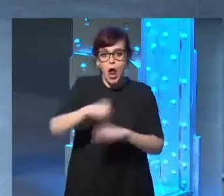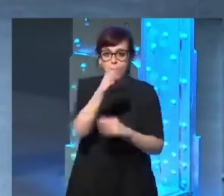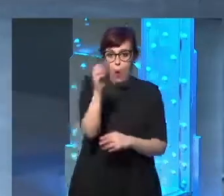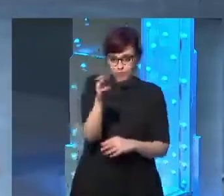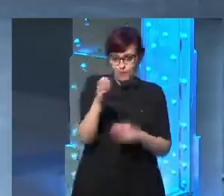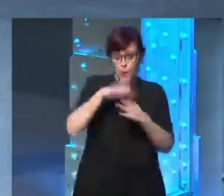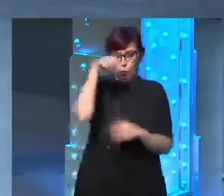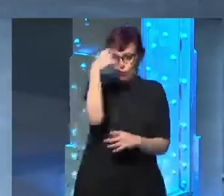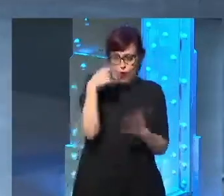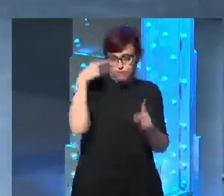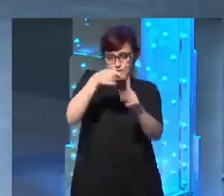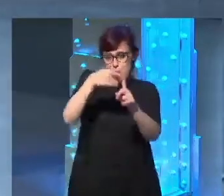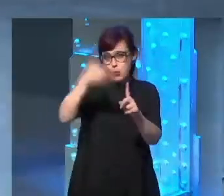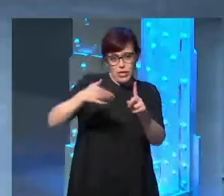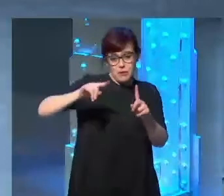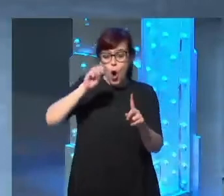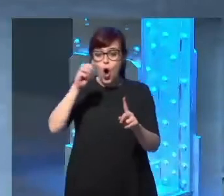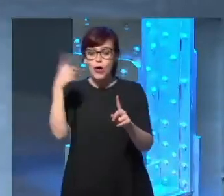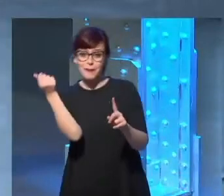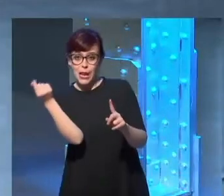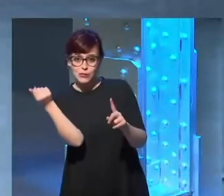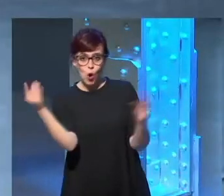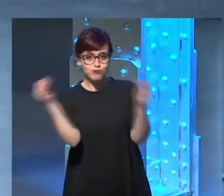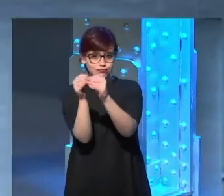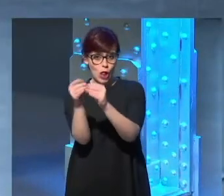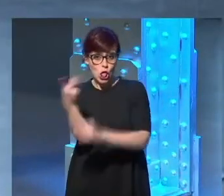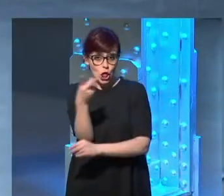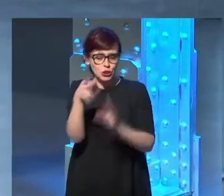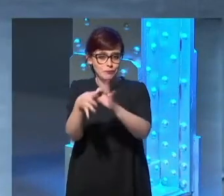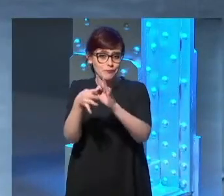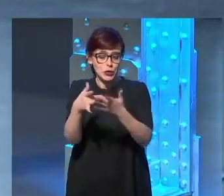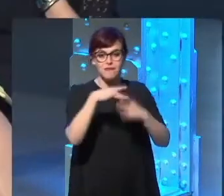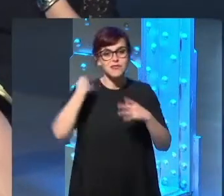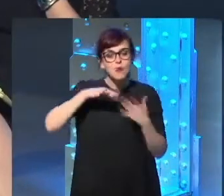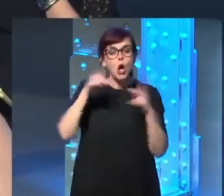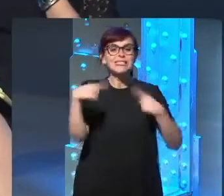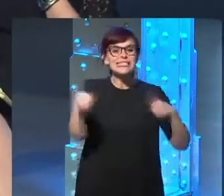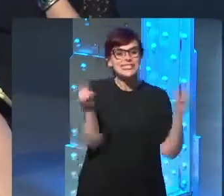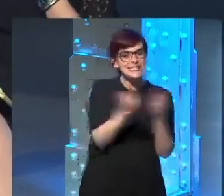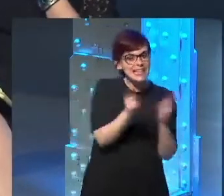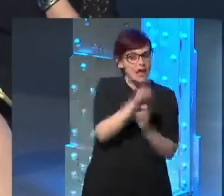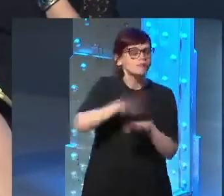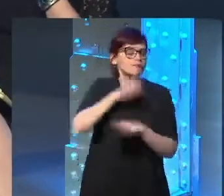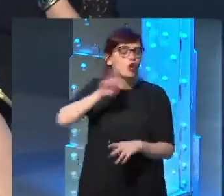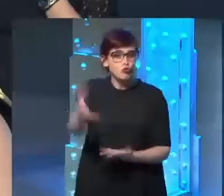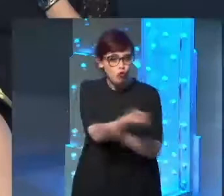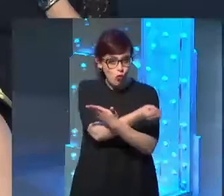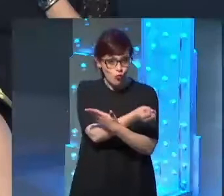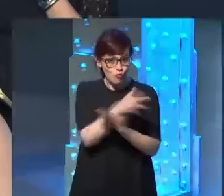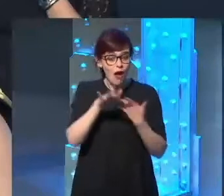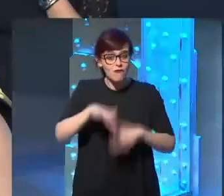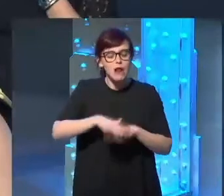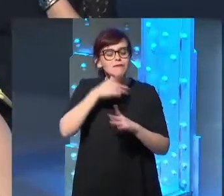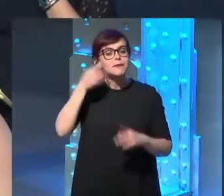el centro, ¿no? O uno de los centros del capitalismo, ¿no? Y esa es una de las paradojas también de los 60 y el 68. Ahora pensamos mucho en cómo está afectando la